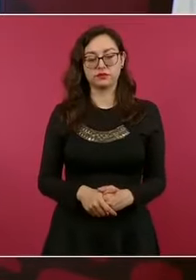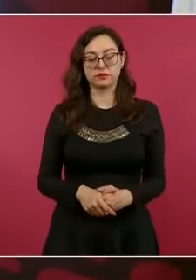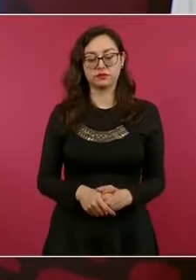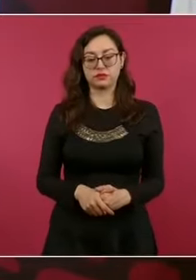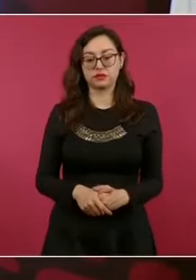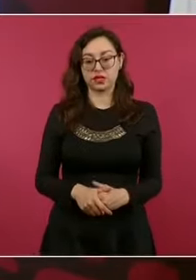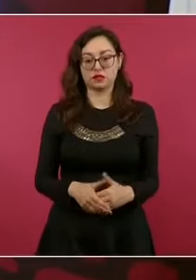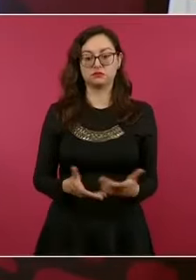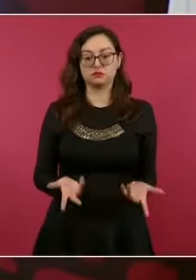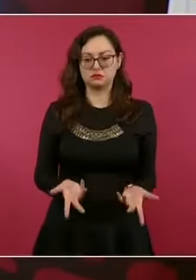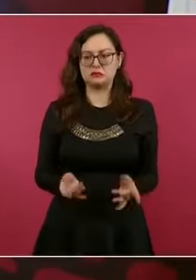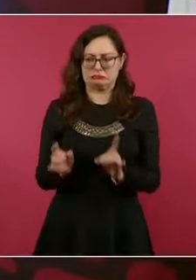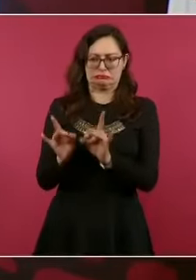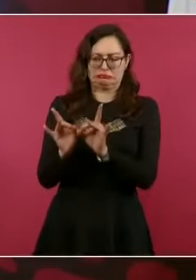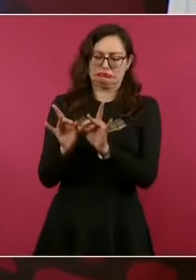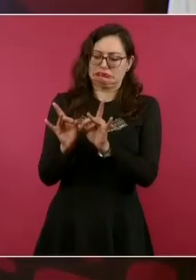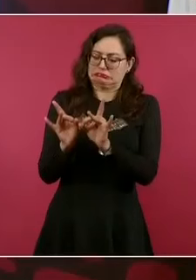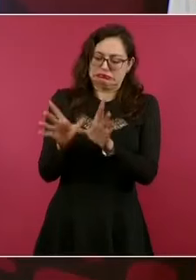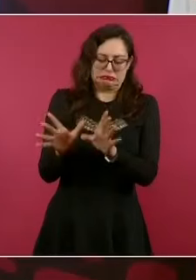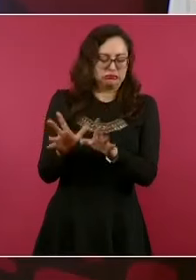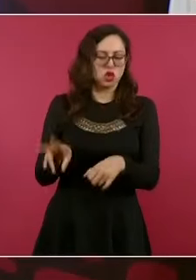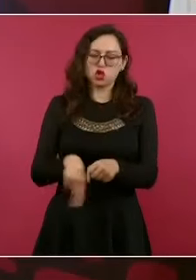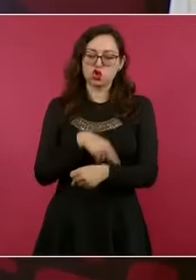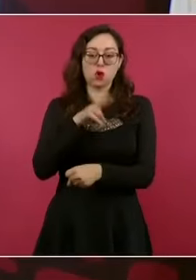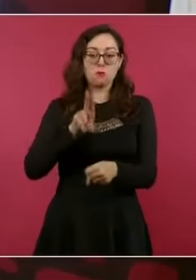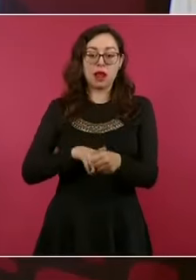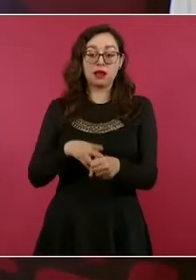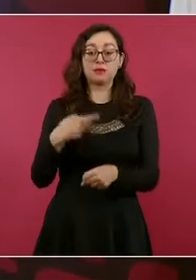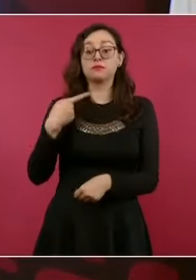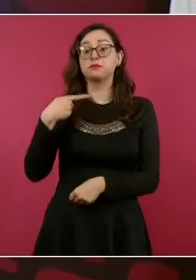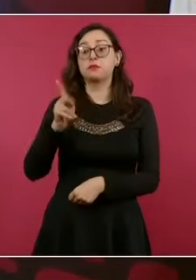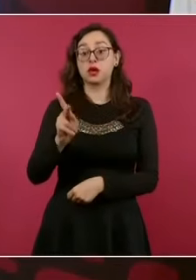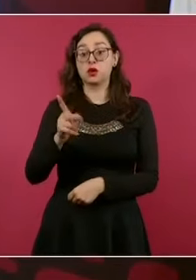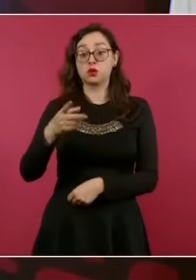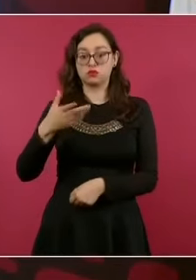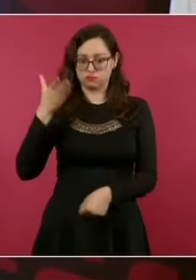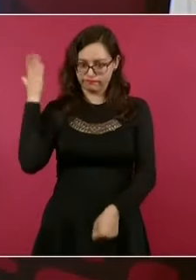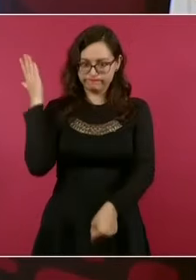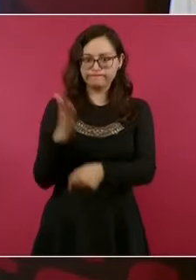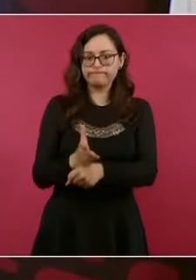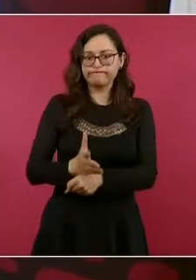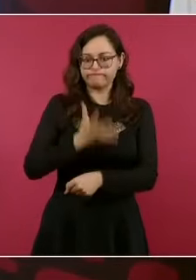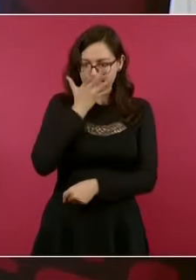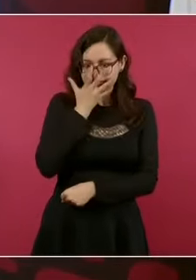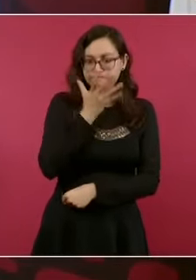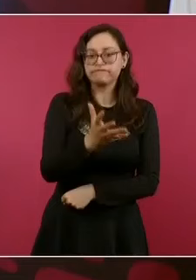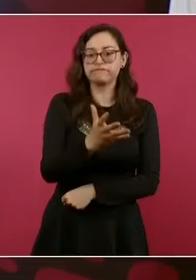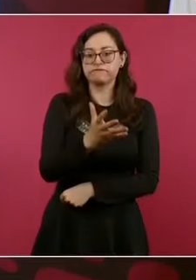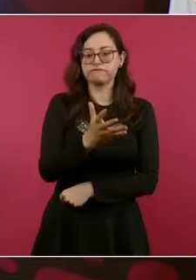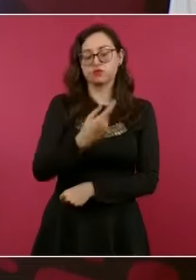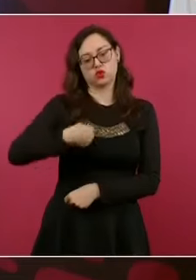no es igual que antes, no somos lo mismo. Entonces,